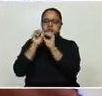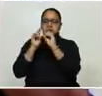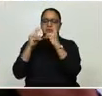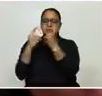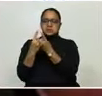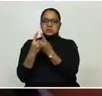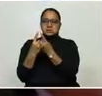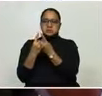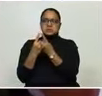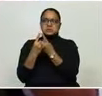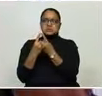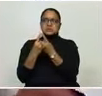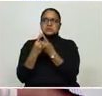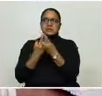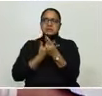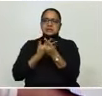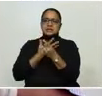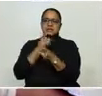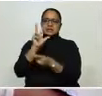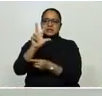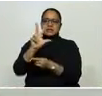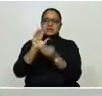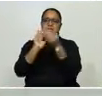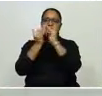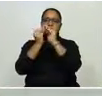hay también diversidad.